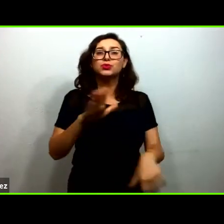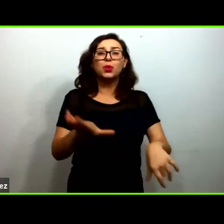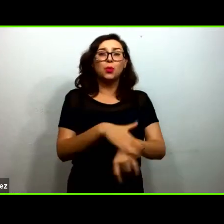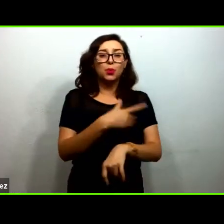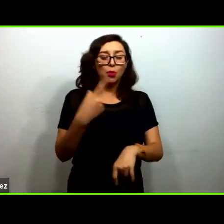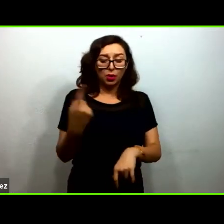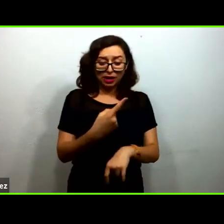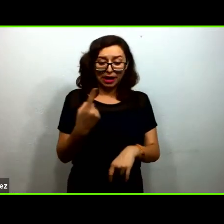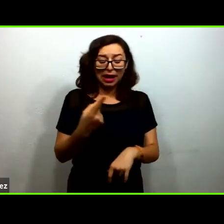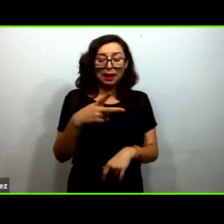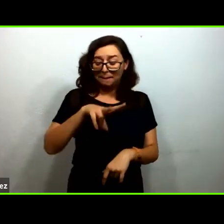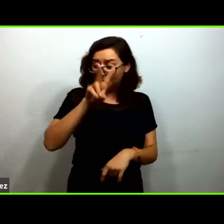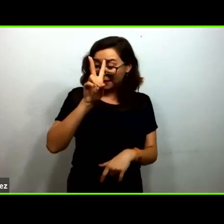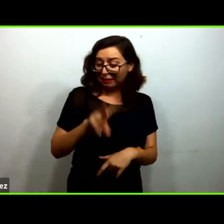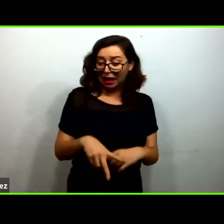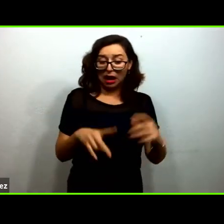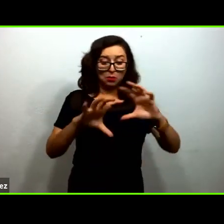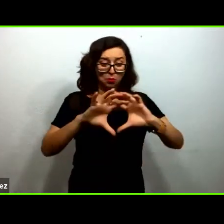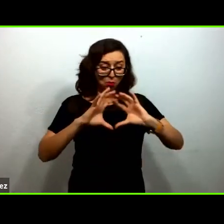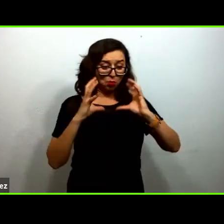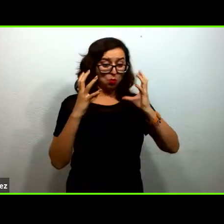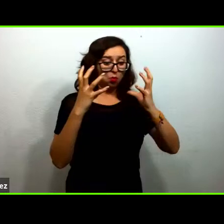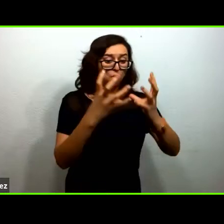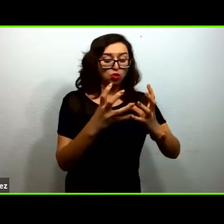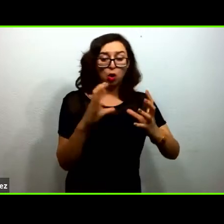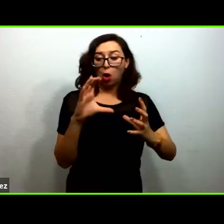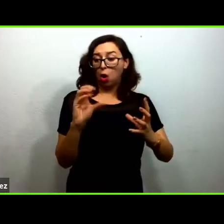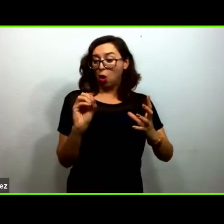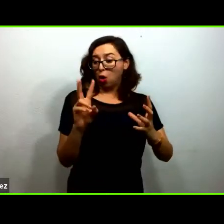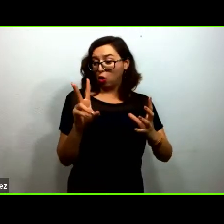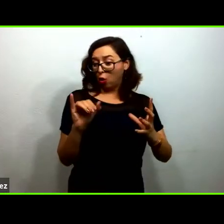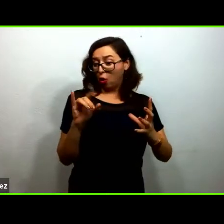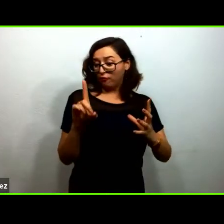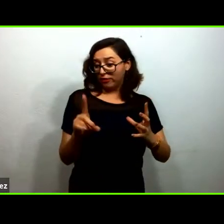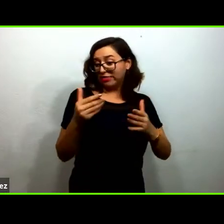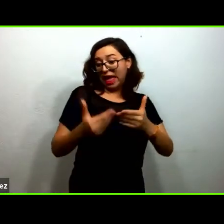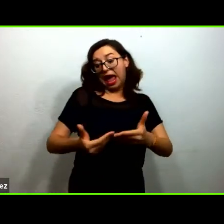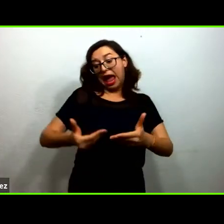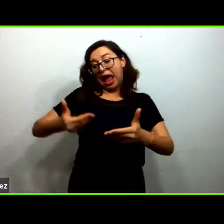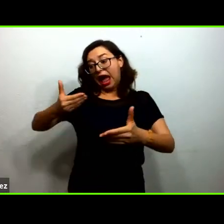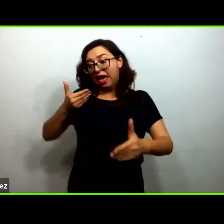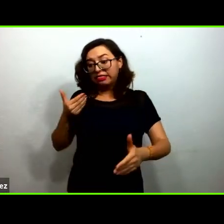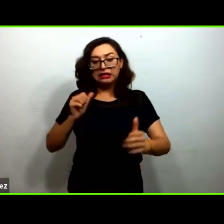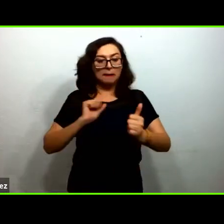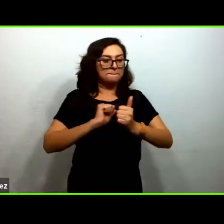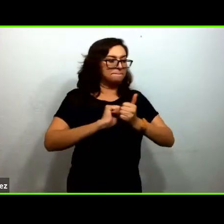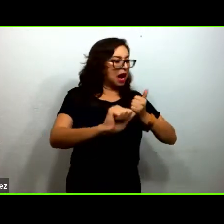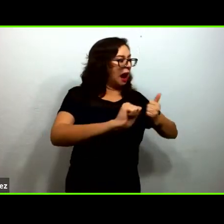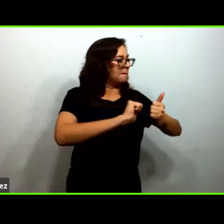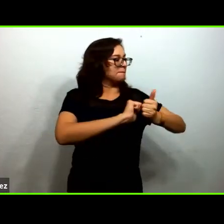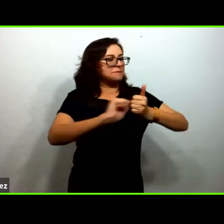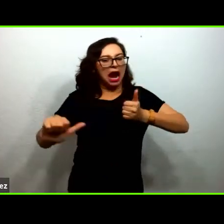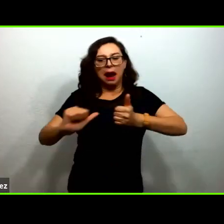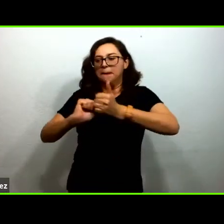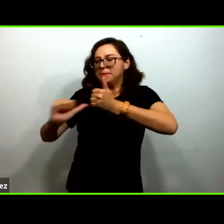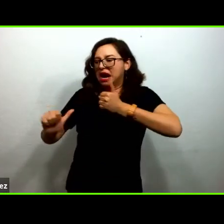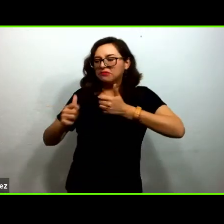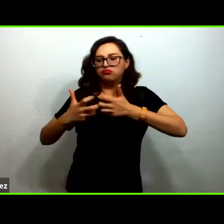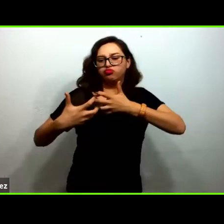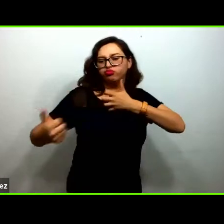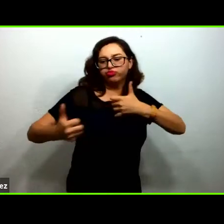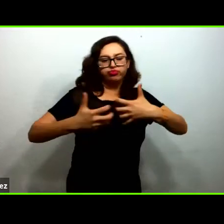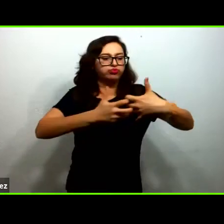dividido antes de COVID y ahora durante COVID o mirando más allá